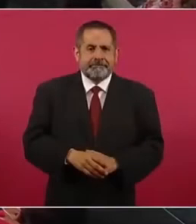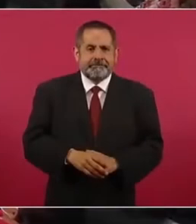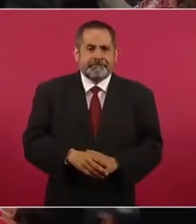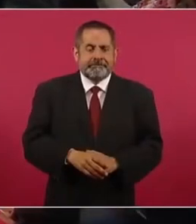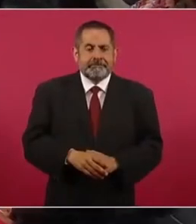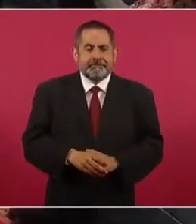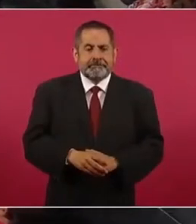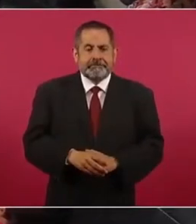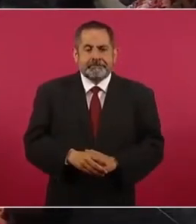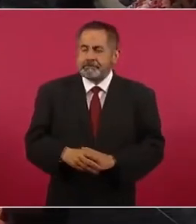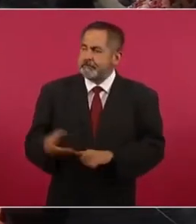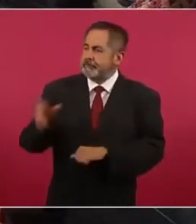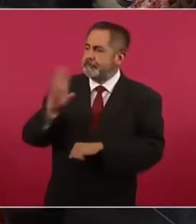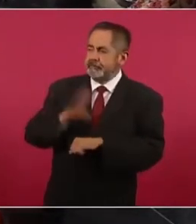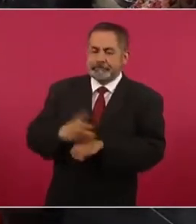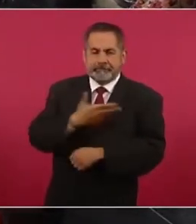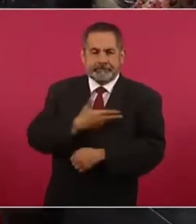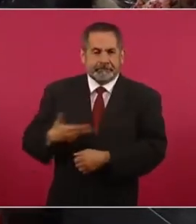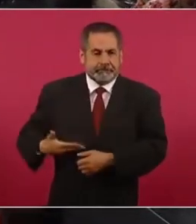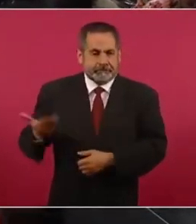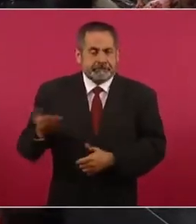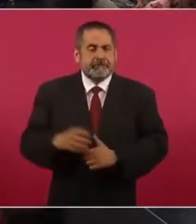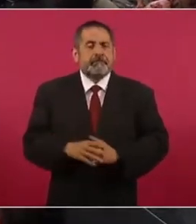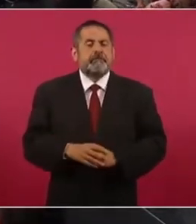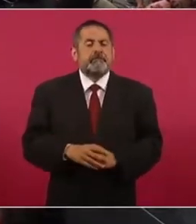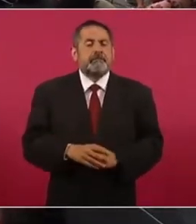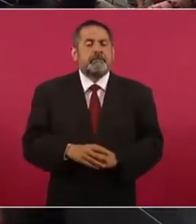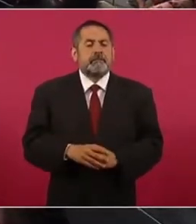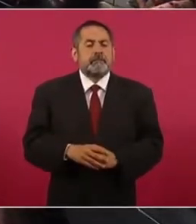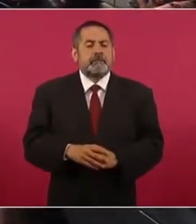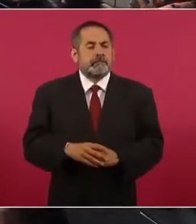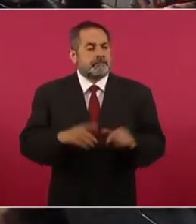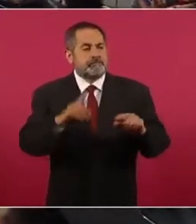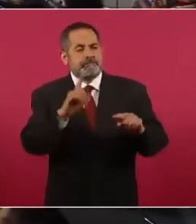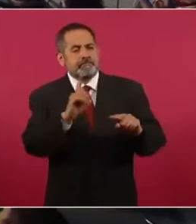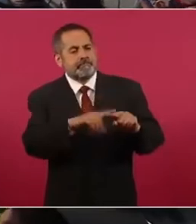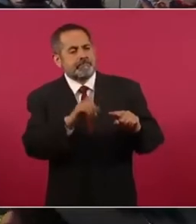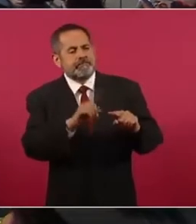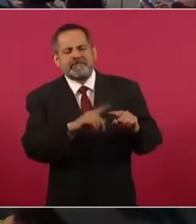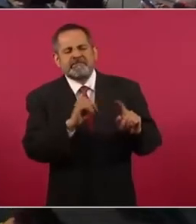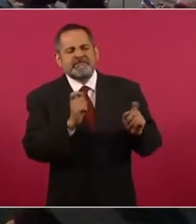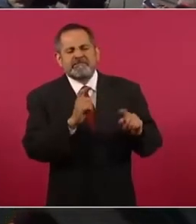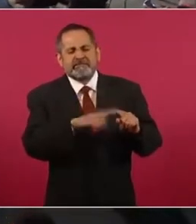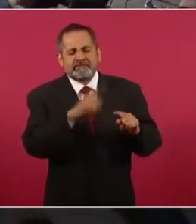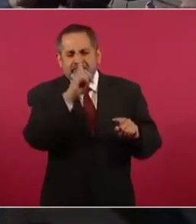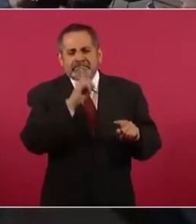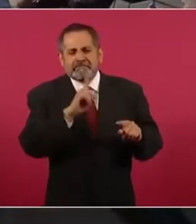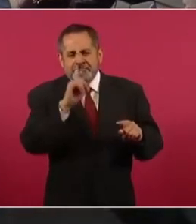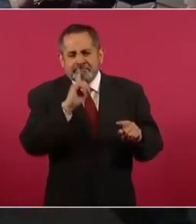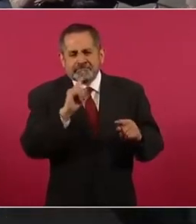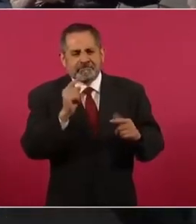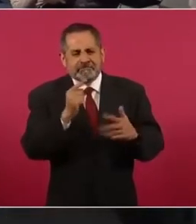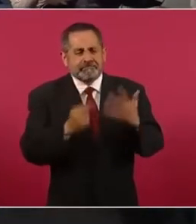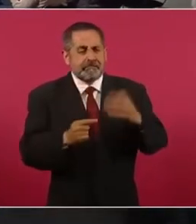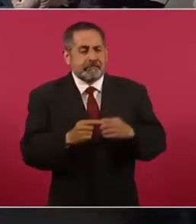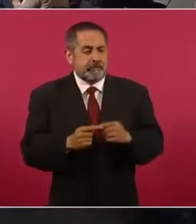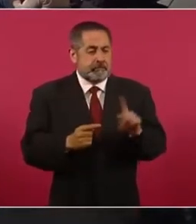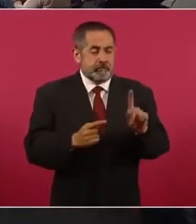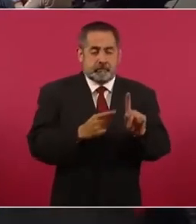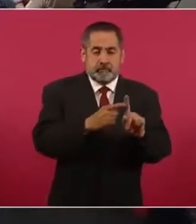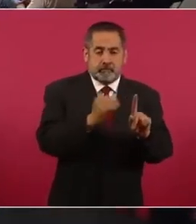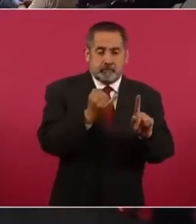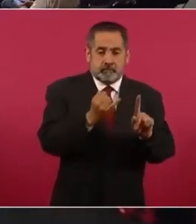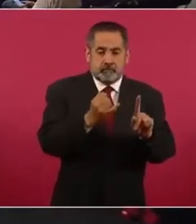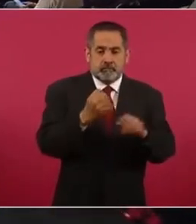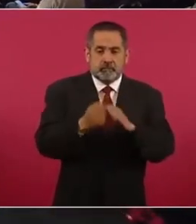Con su permiso, señor presidente. Este es el ¿Quién es quién en las mentiras de la semana del 1 de junio